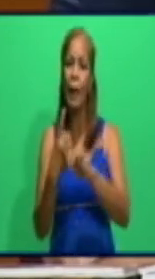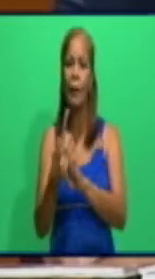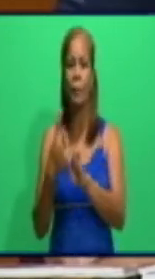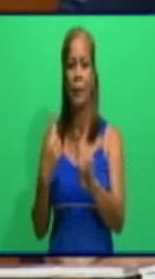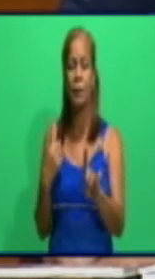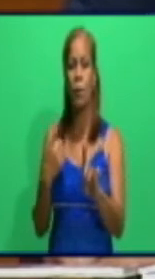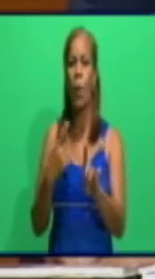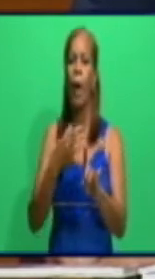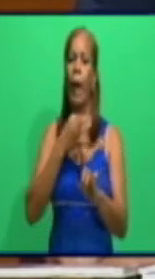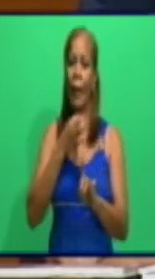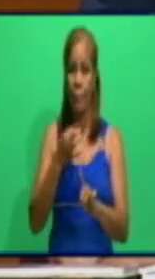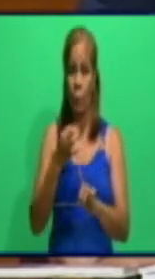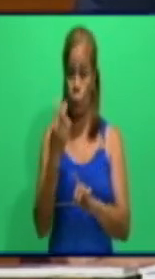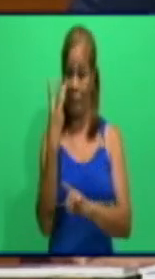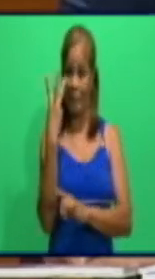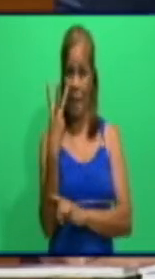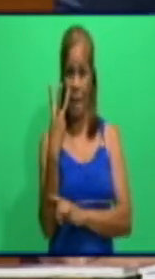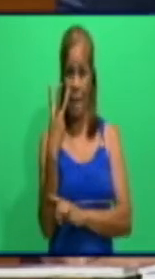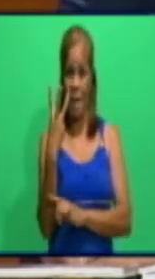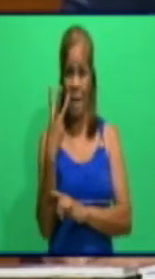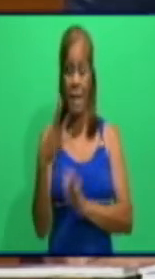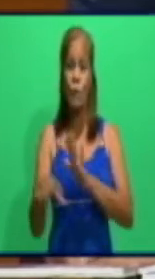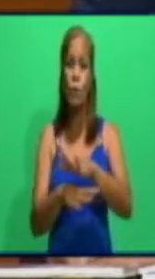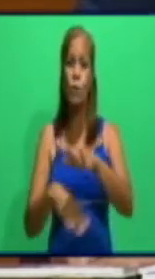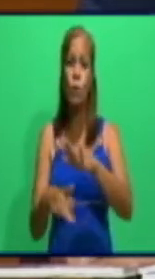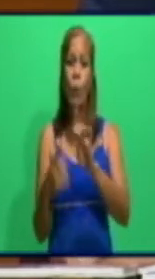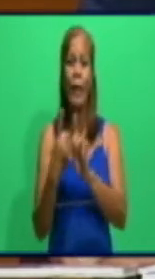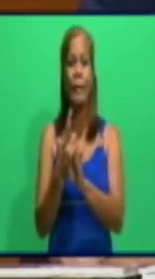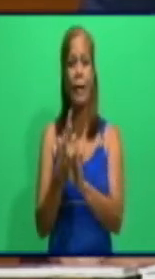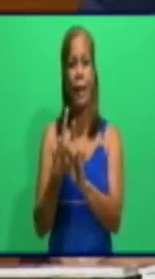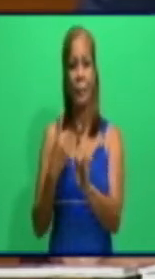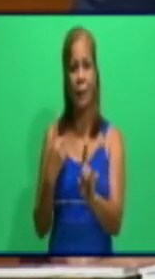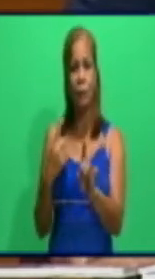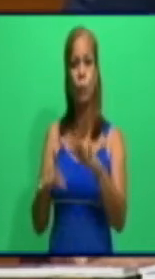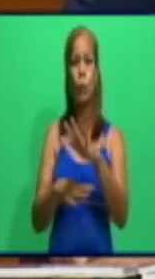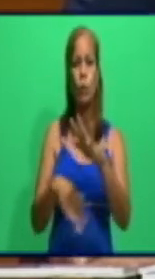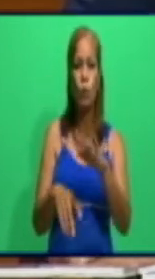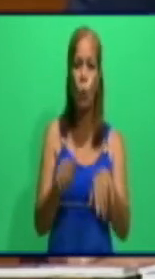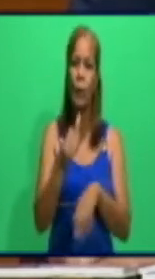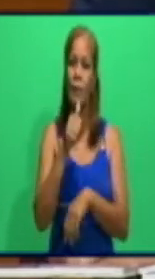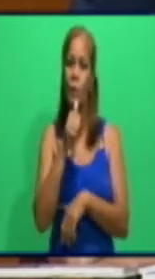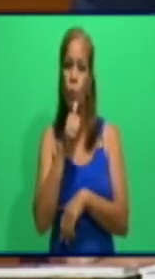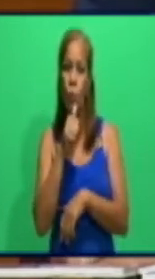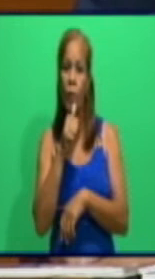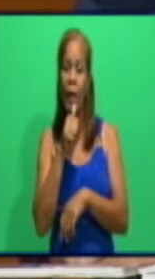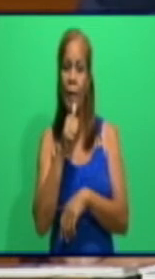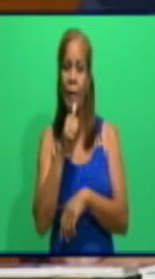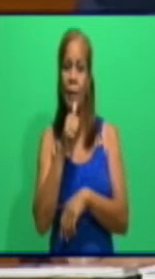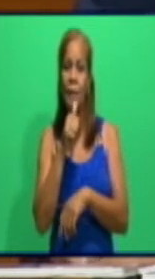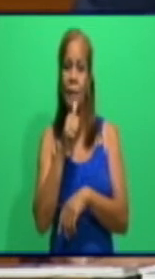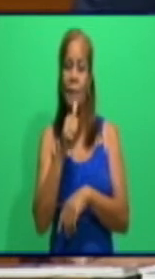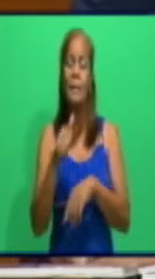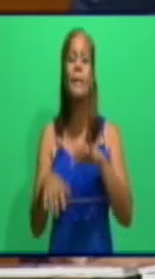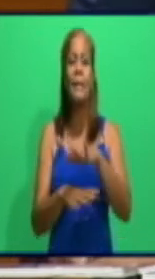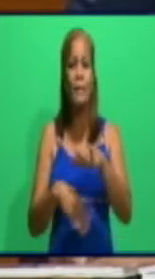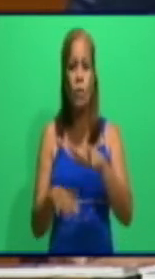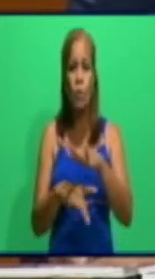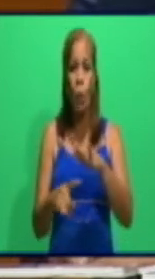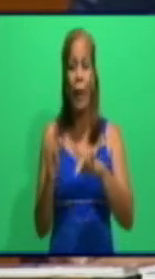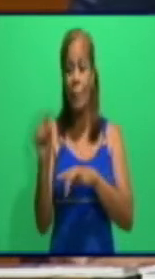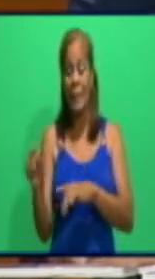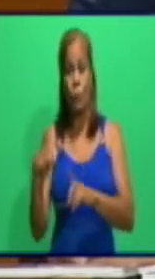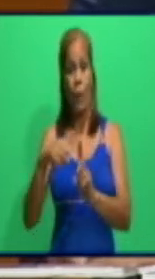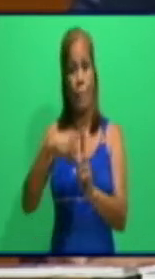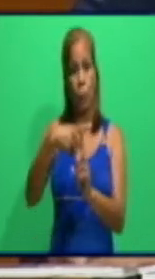centro para sospechosos y centro para contactos, que cada uno tiene un protocolo diferente. El centro para pacientes confirmados, la evolución del